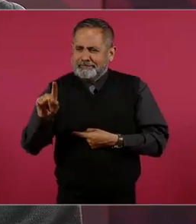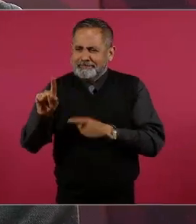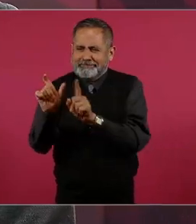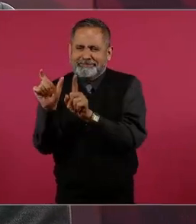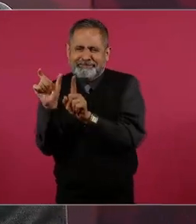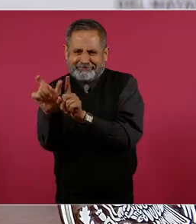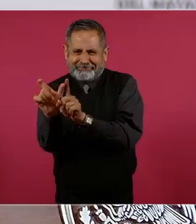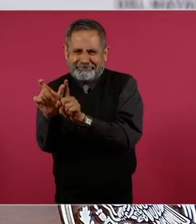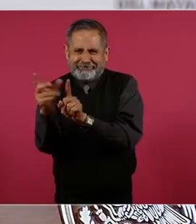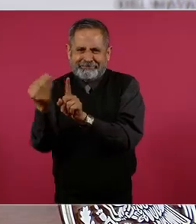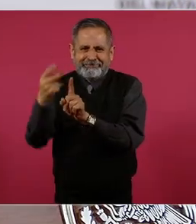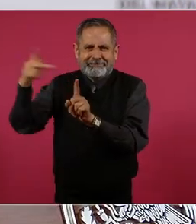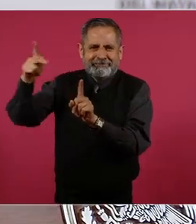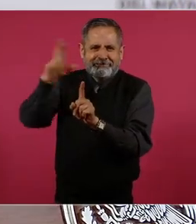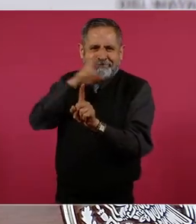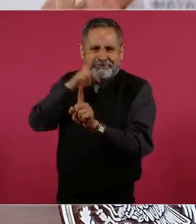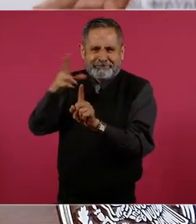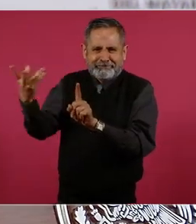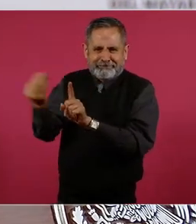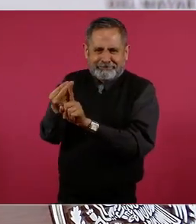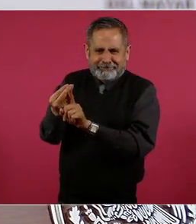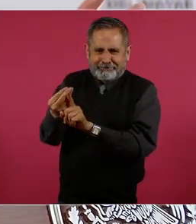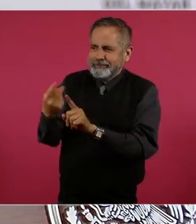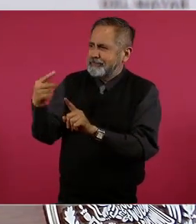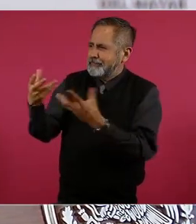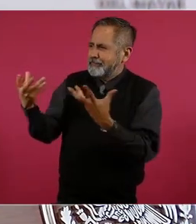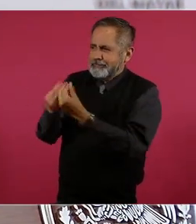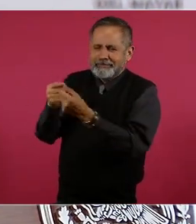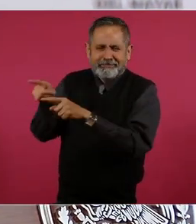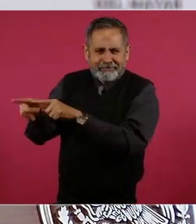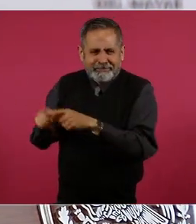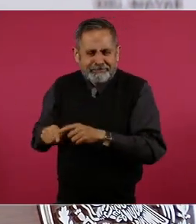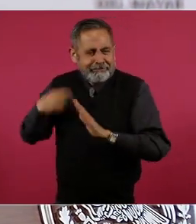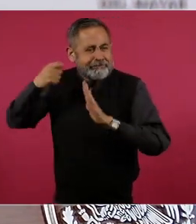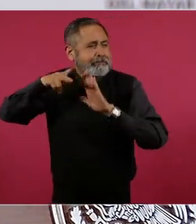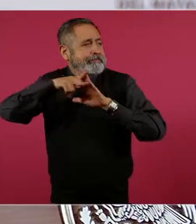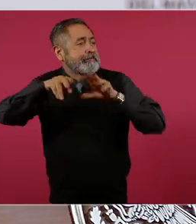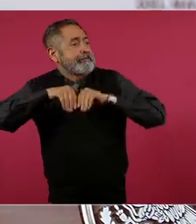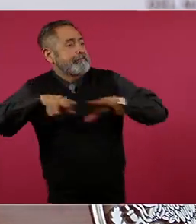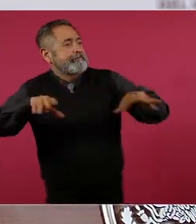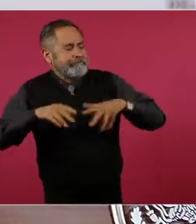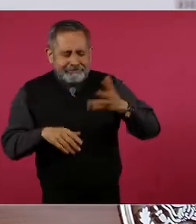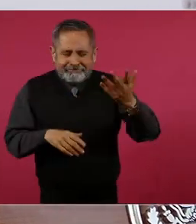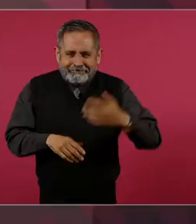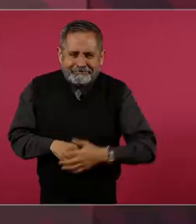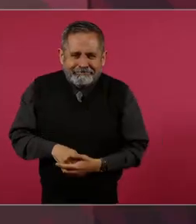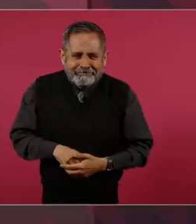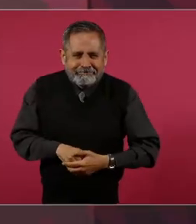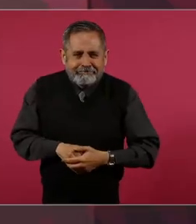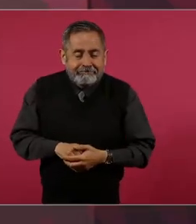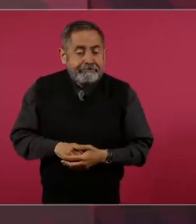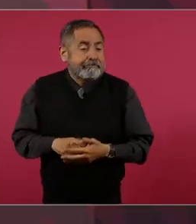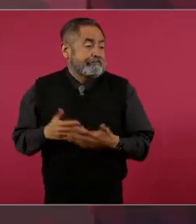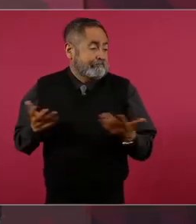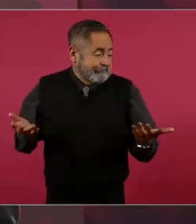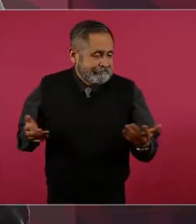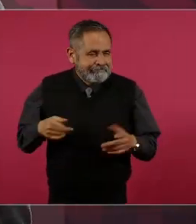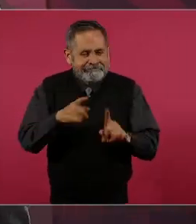López, y salió el video. Pero ahora